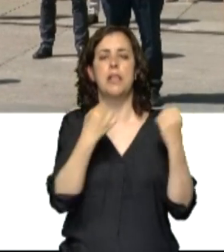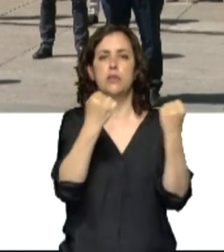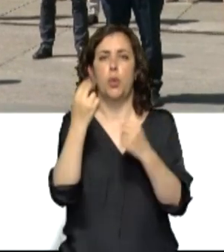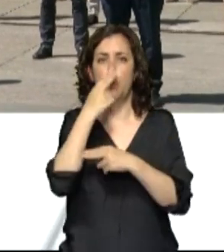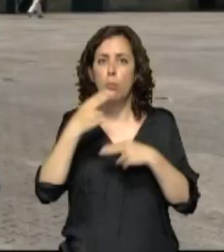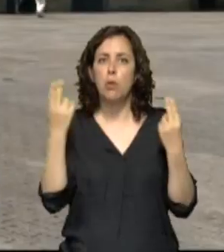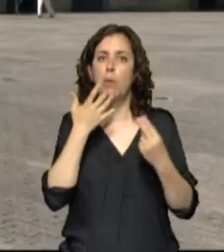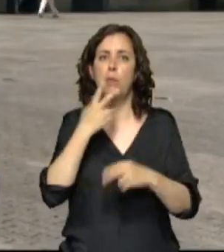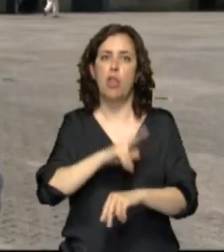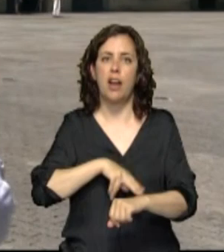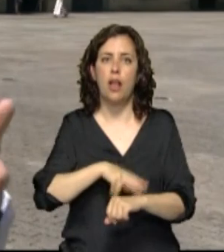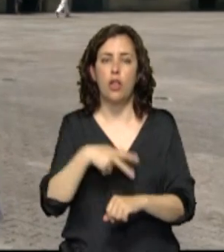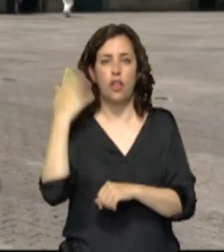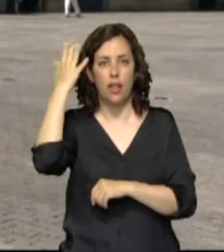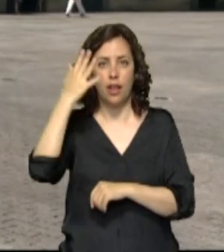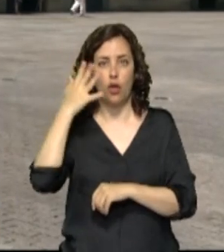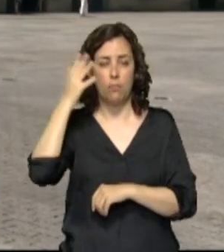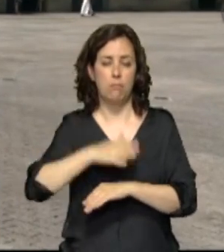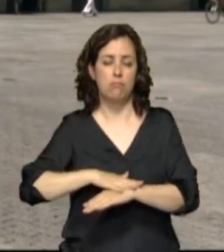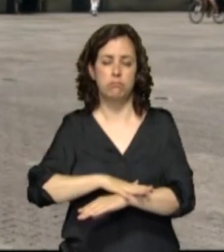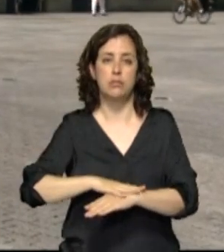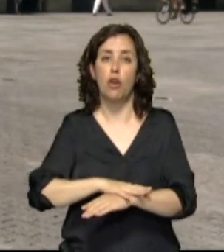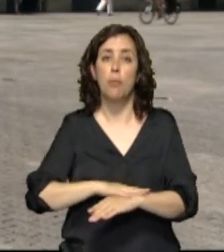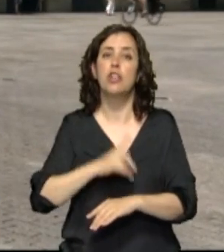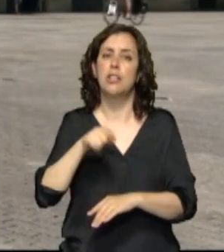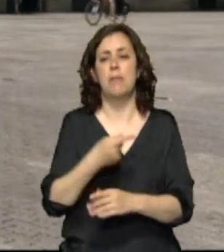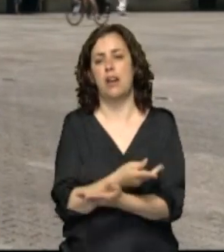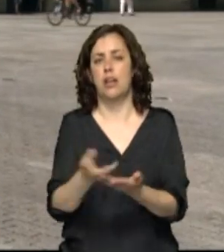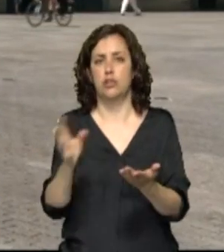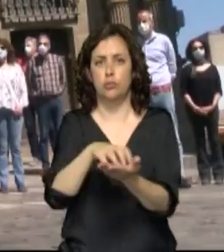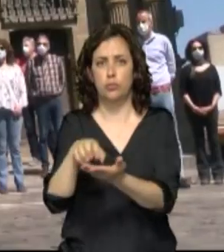ejemplo Delegación de Gobierno y el resto de ayuntamientos de la comunidad foral.